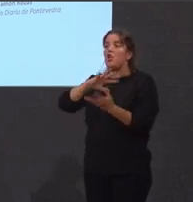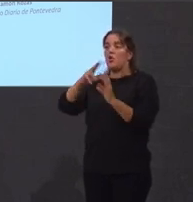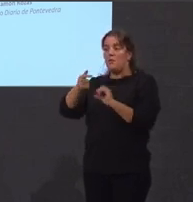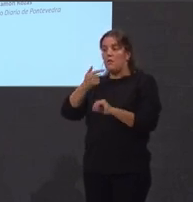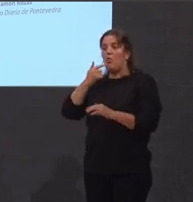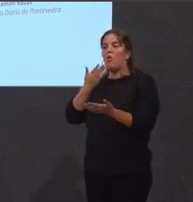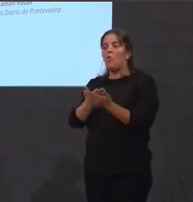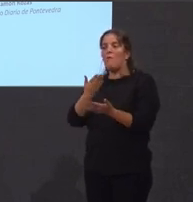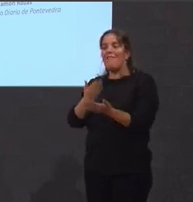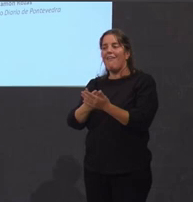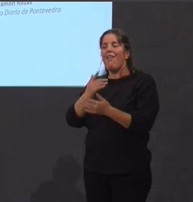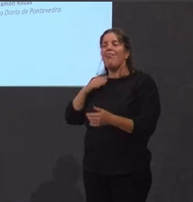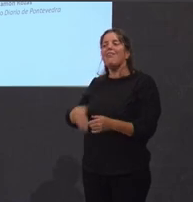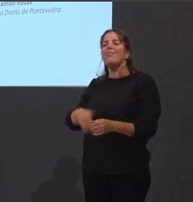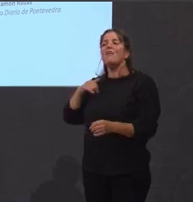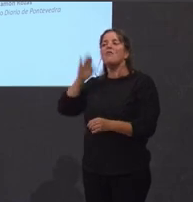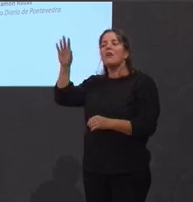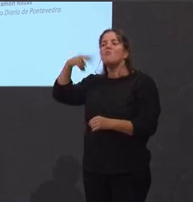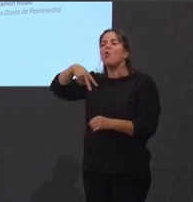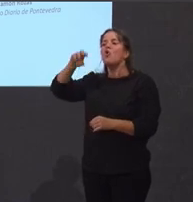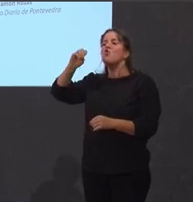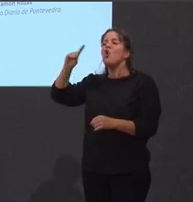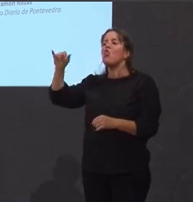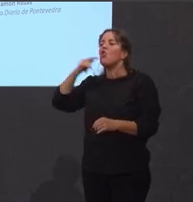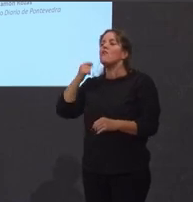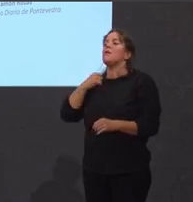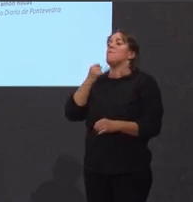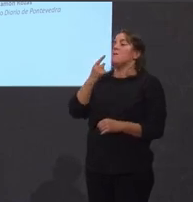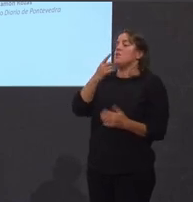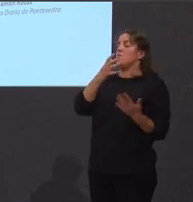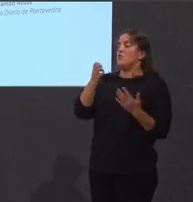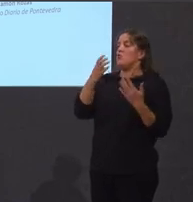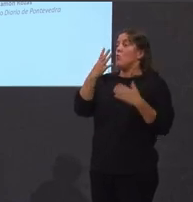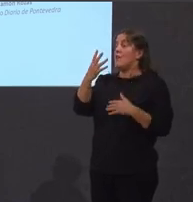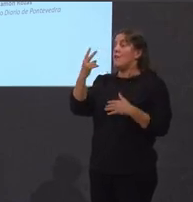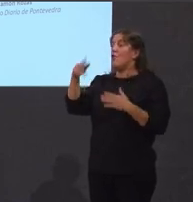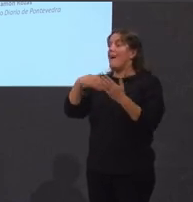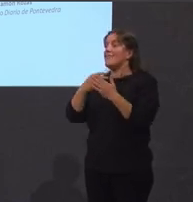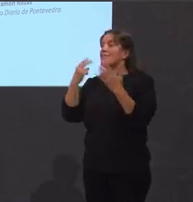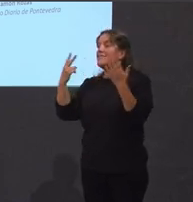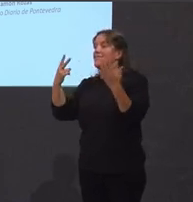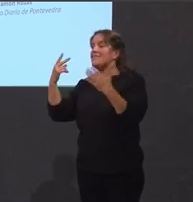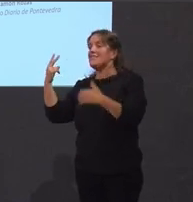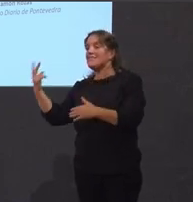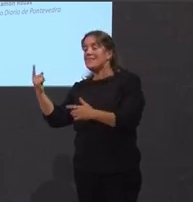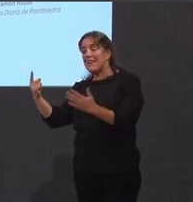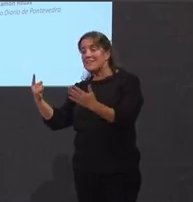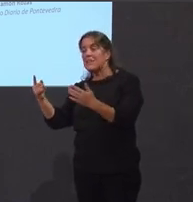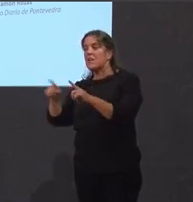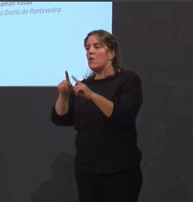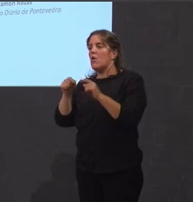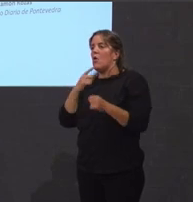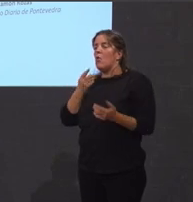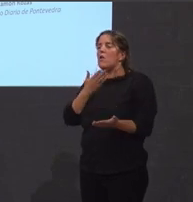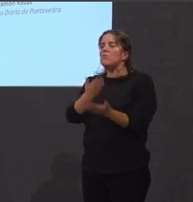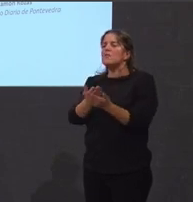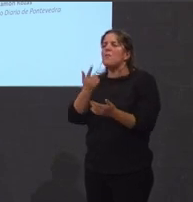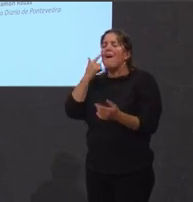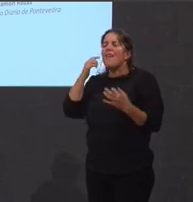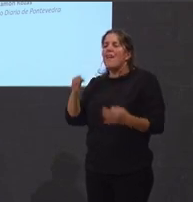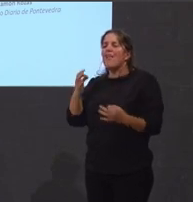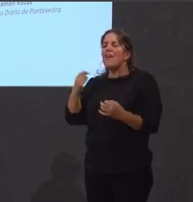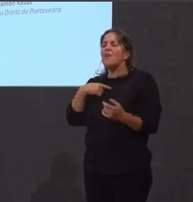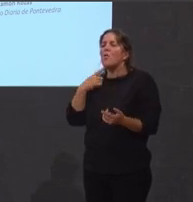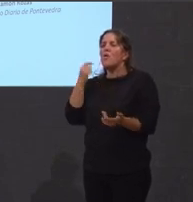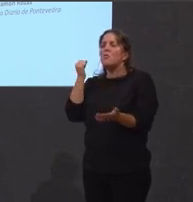franquismo vixente entre 1942 e 1976 como xito de transmisión de diferentes realidades serviu para acuñar